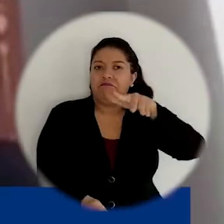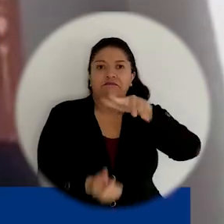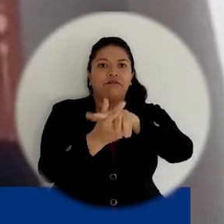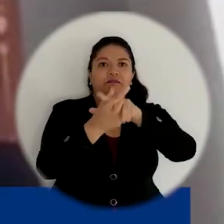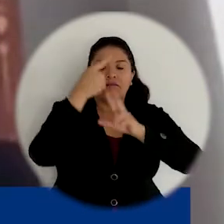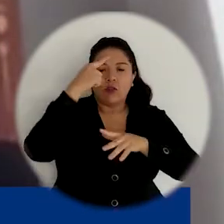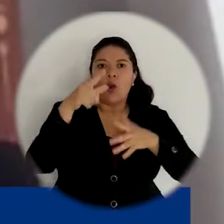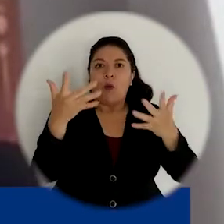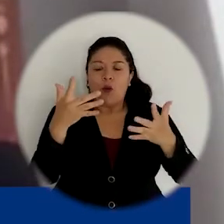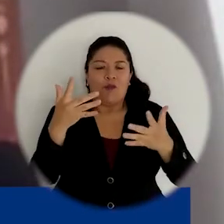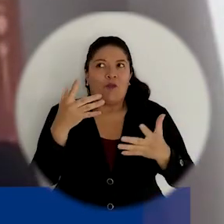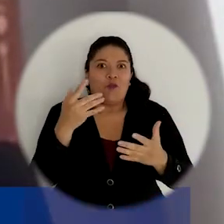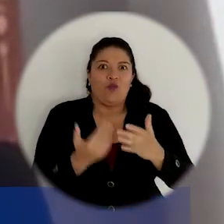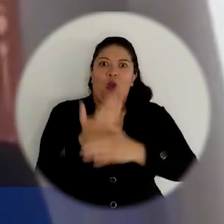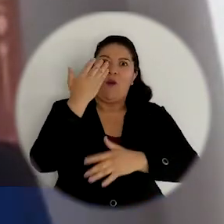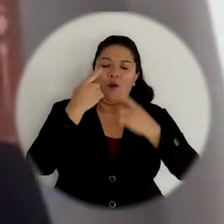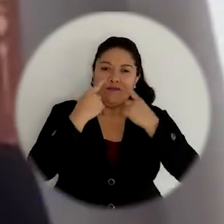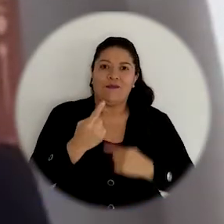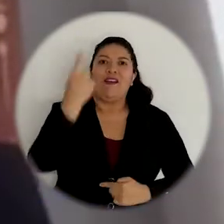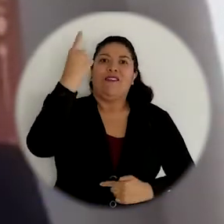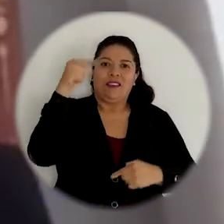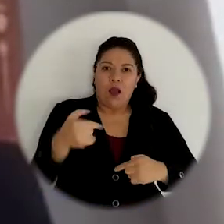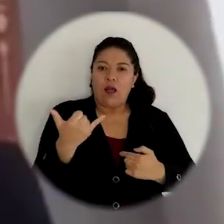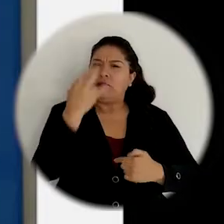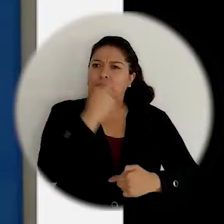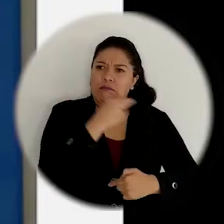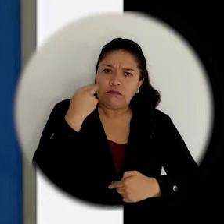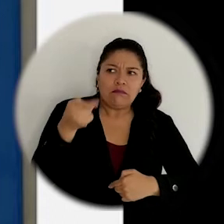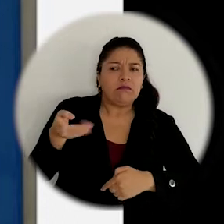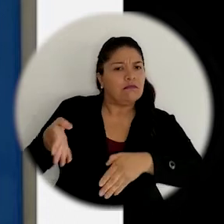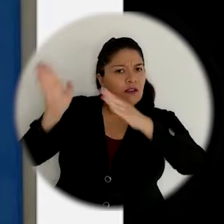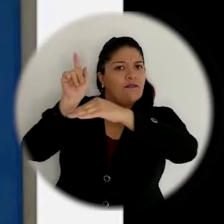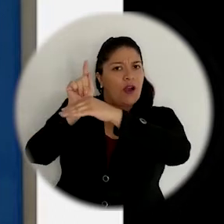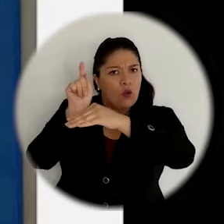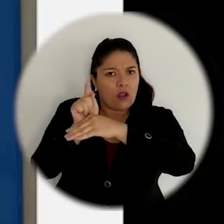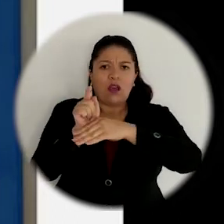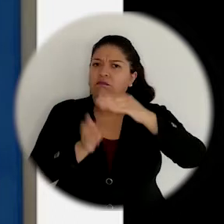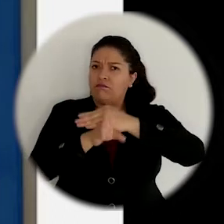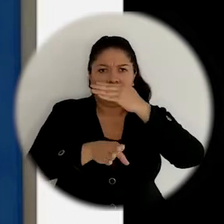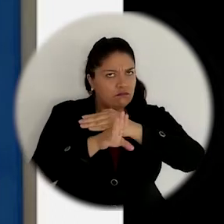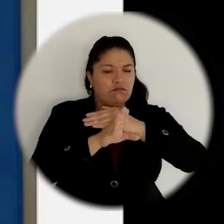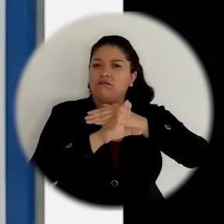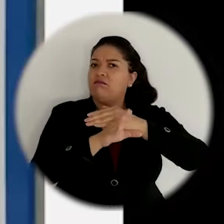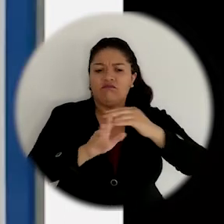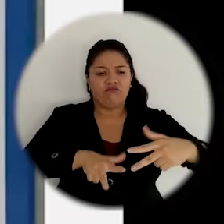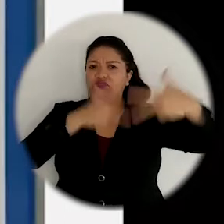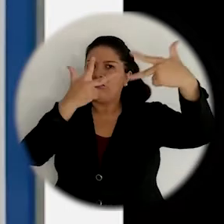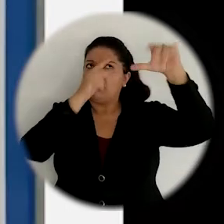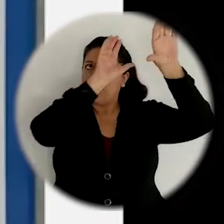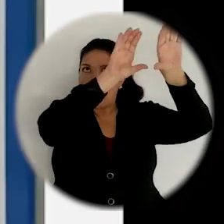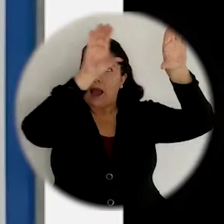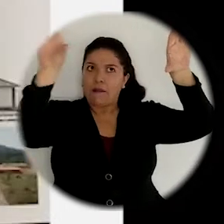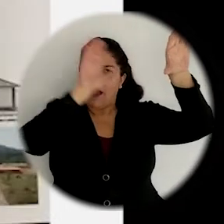edición virtual y el compromiso de la facultad y el programa por mantener la agenda académica aún